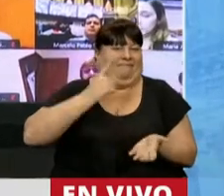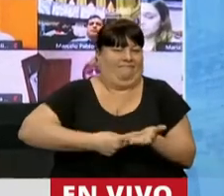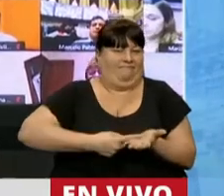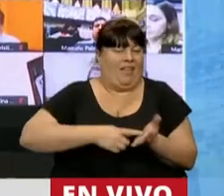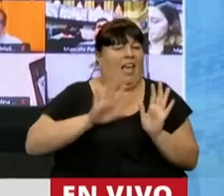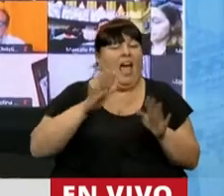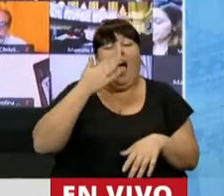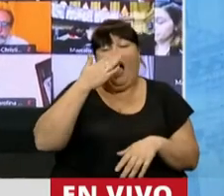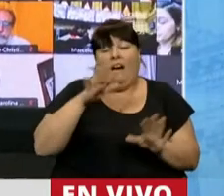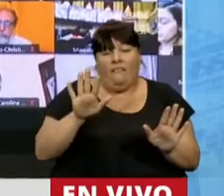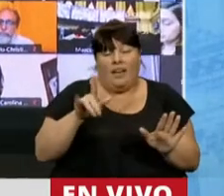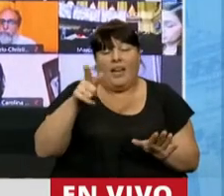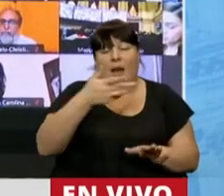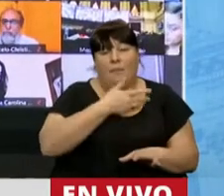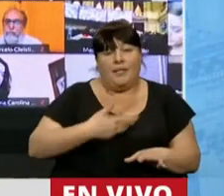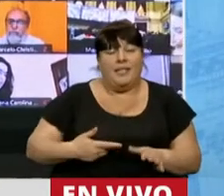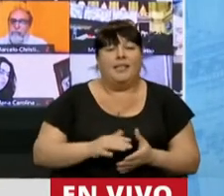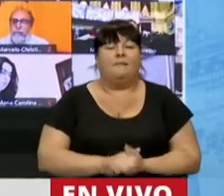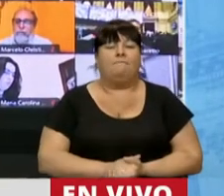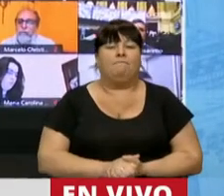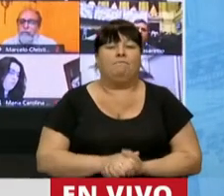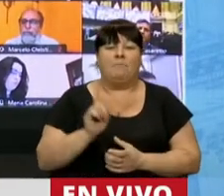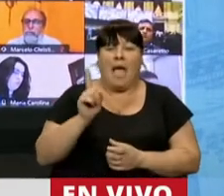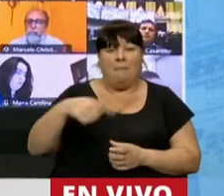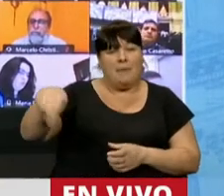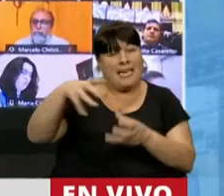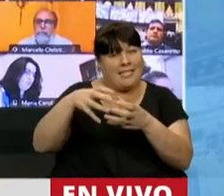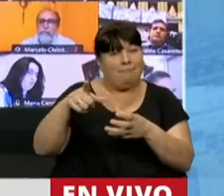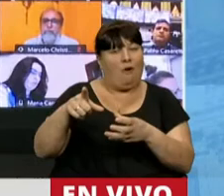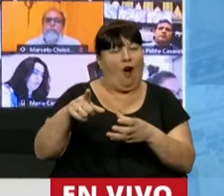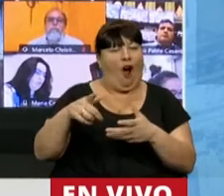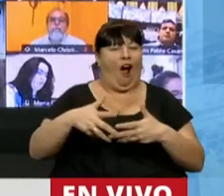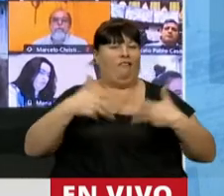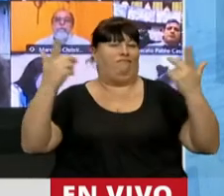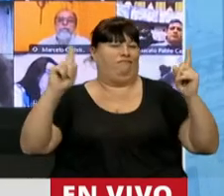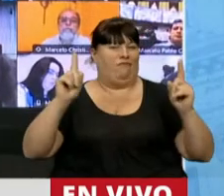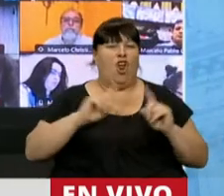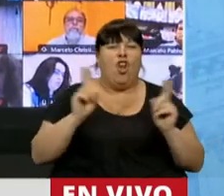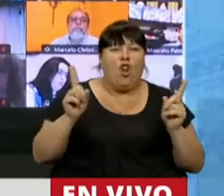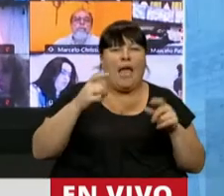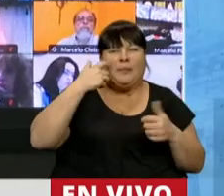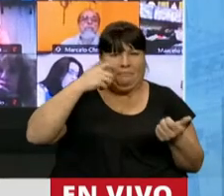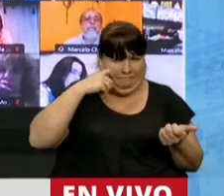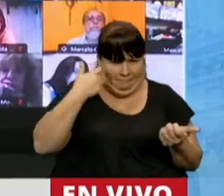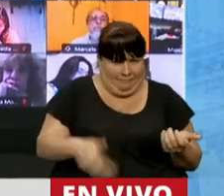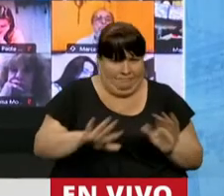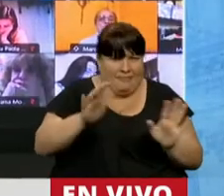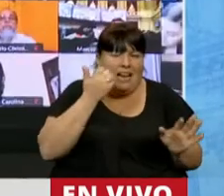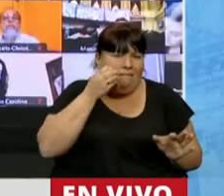Finalmente, señor presidente, a esos que no se les rajan las vestiduras ni se ponen colorados,